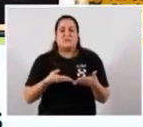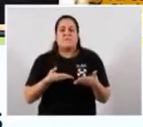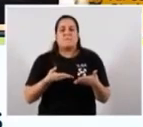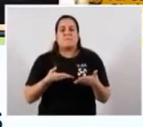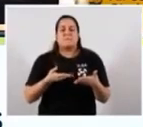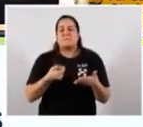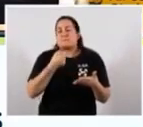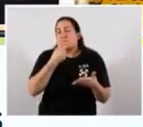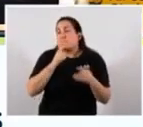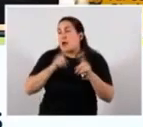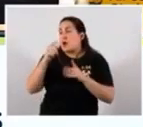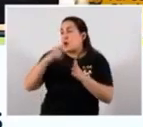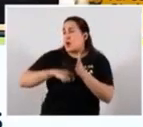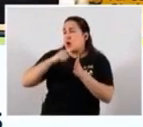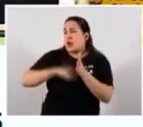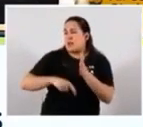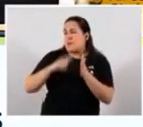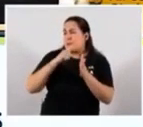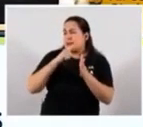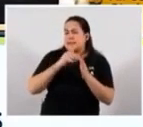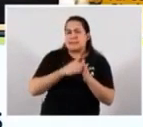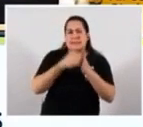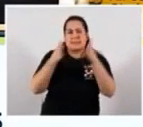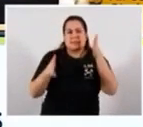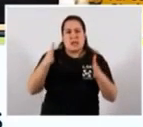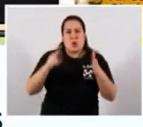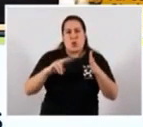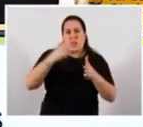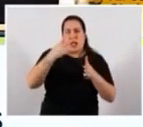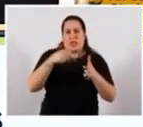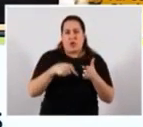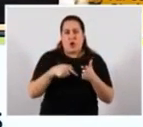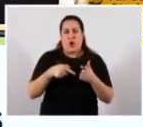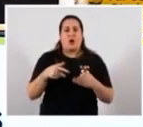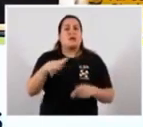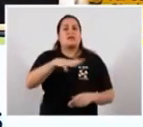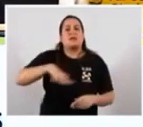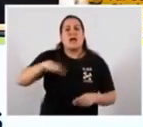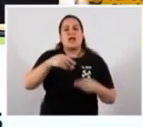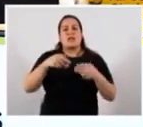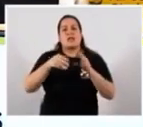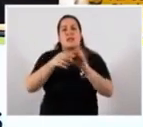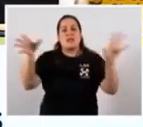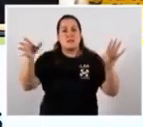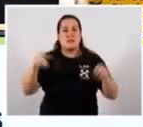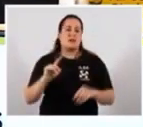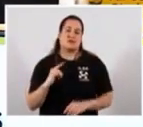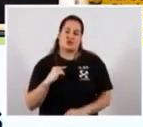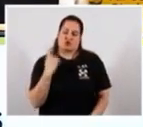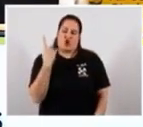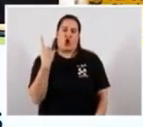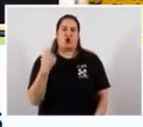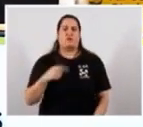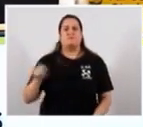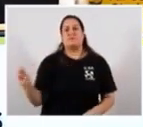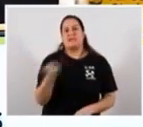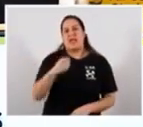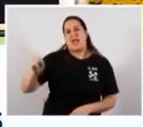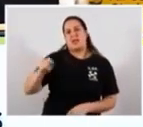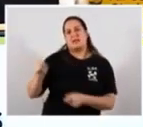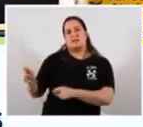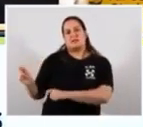si me corrige alguno, para la segunda etapa. Lo que son al aire libre e individuales, eso primero. El tenis, el golf, el